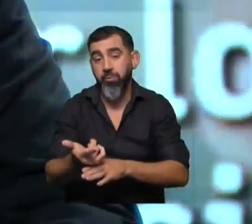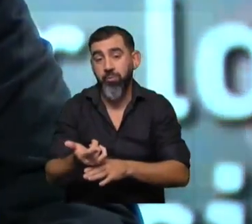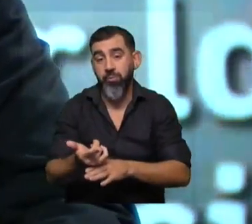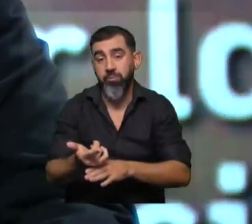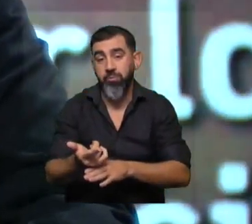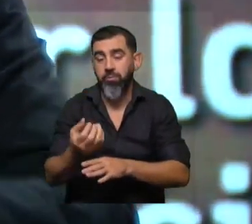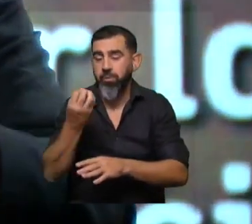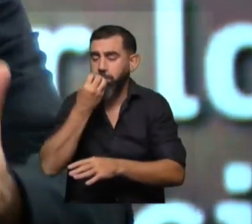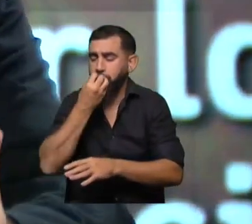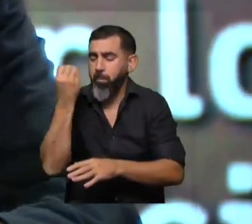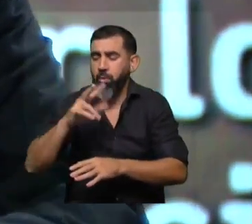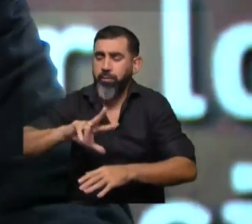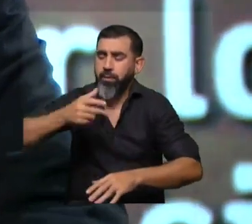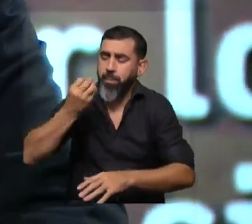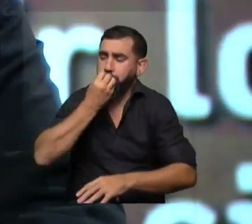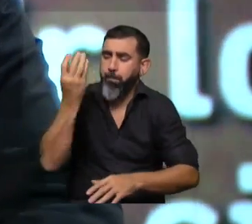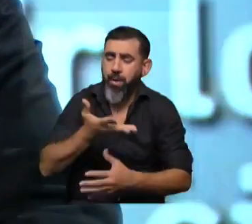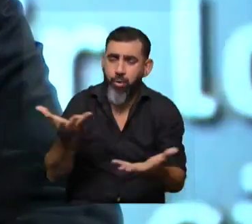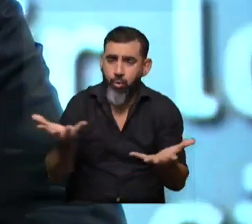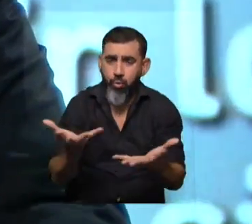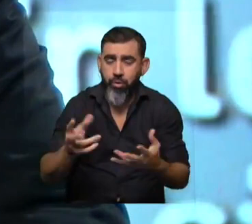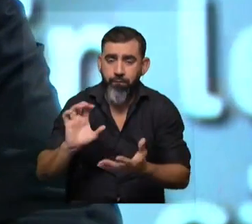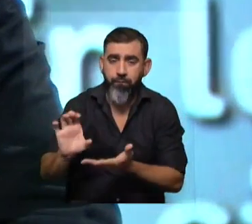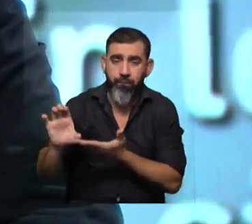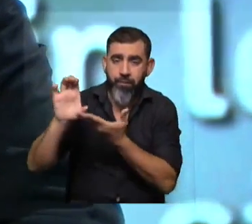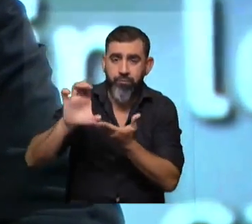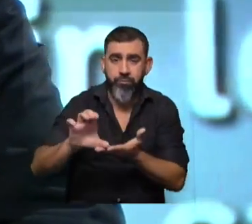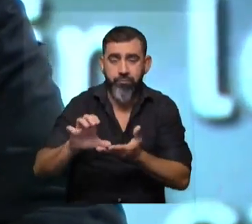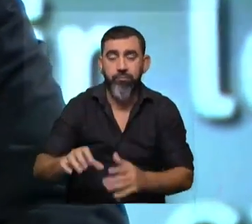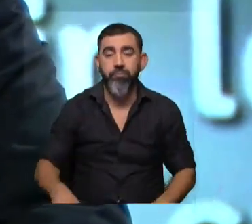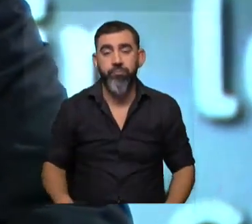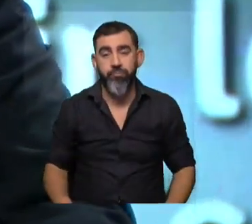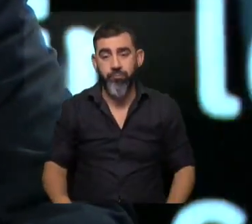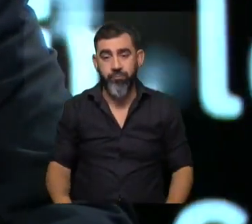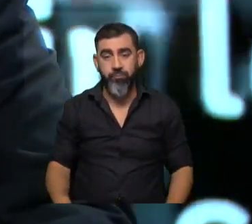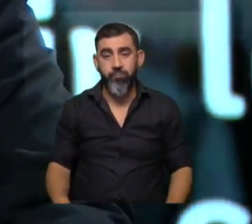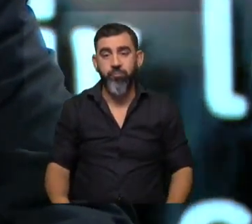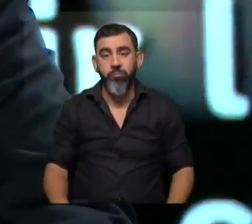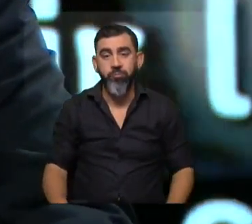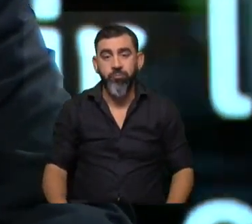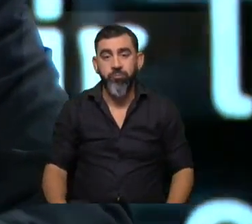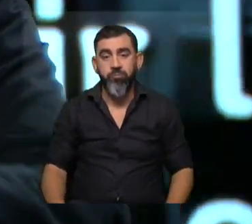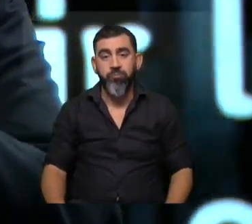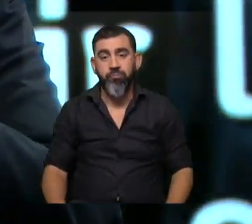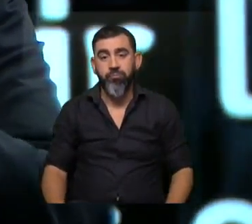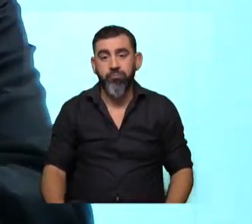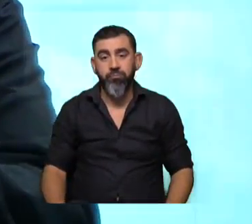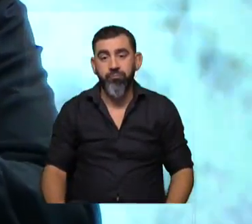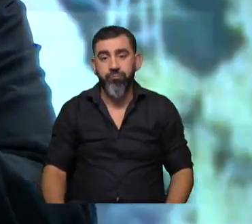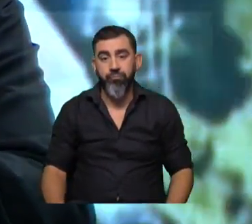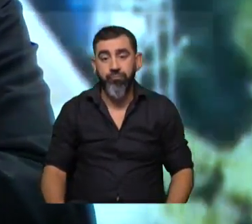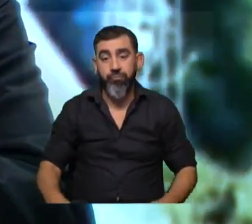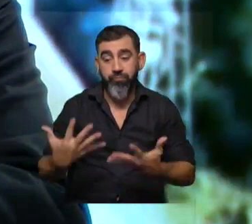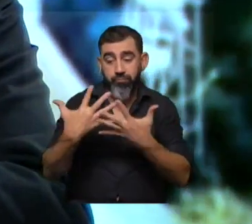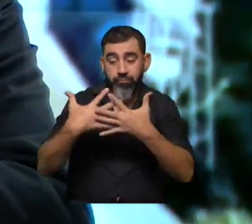muchísimo mejor estaríamos tres veces mejor de lo que estamos hoy en cuanto a inversión este qué hemos hecho bueno esta